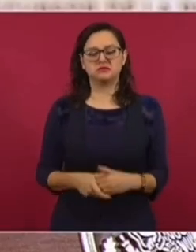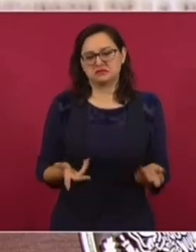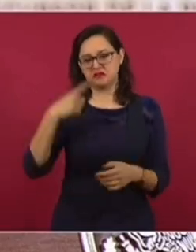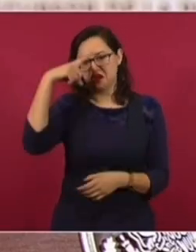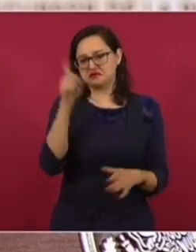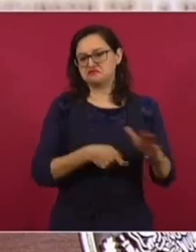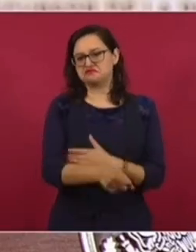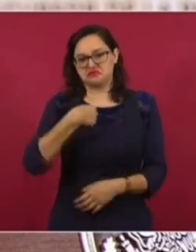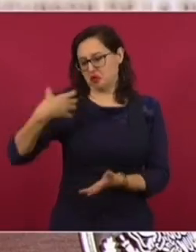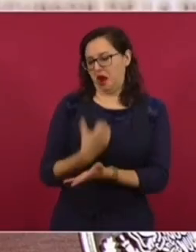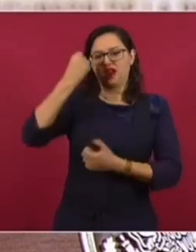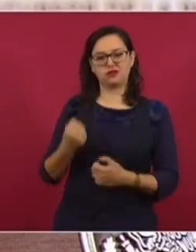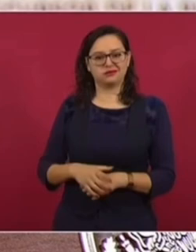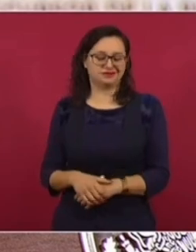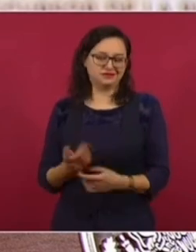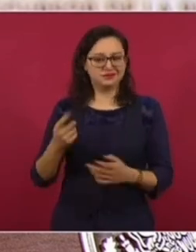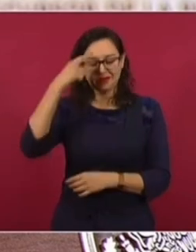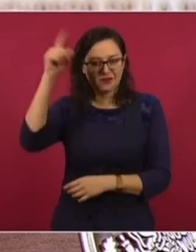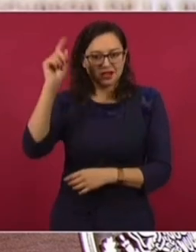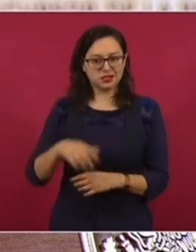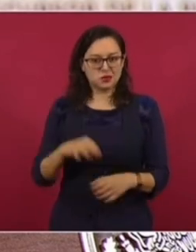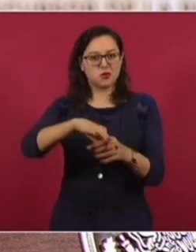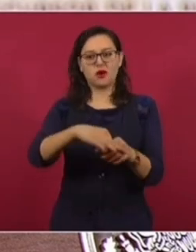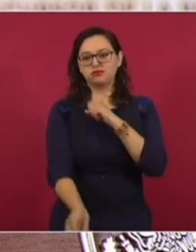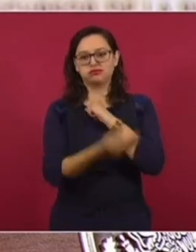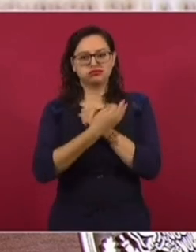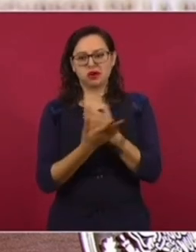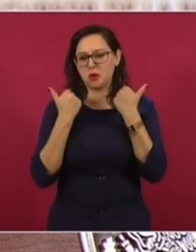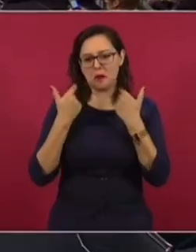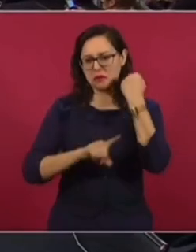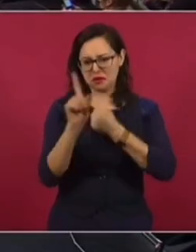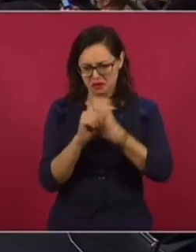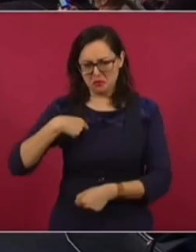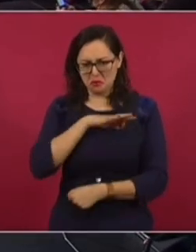cooptarlos. Y se logra. Sin problema.